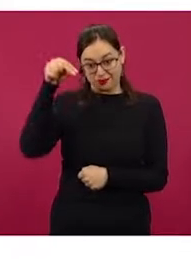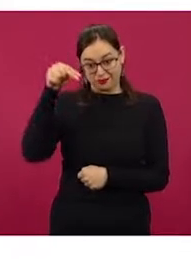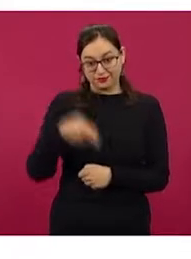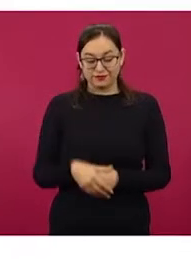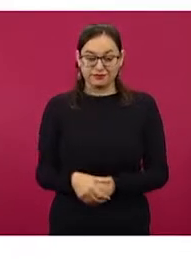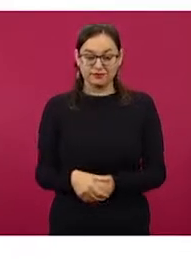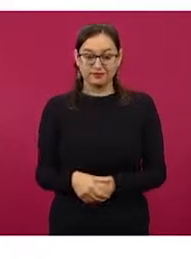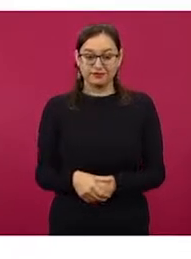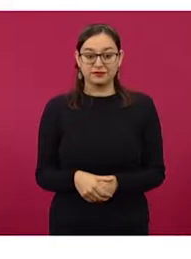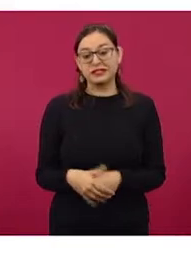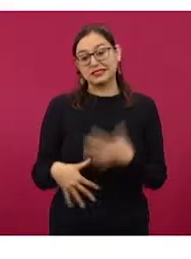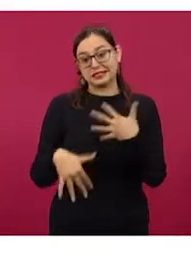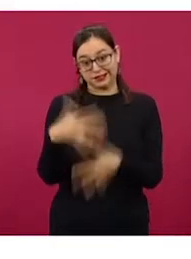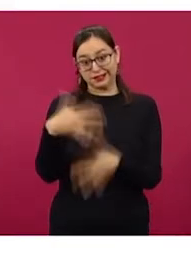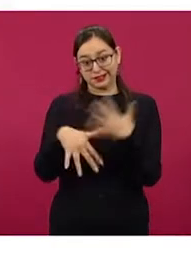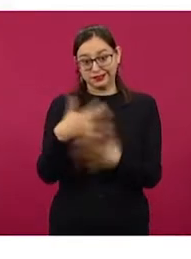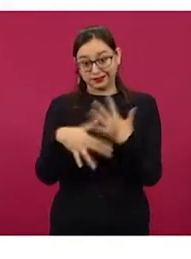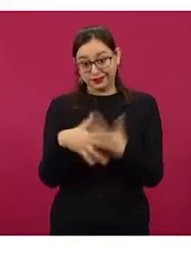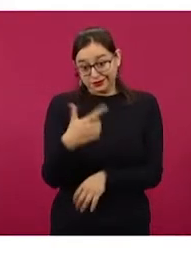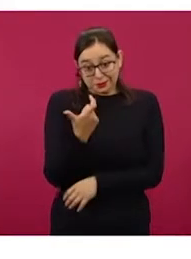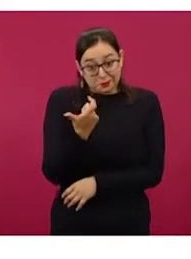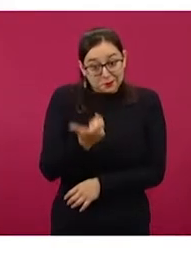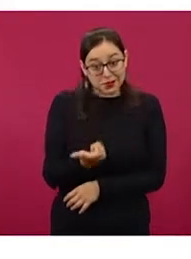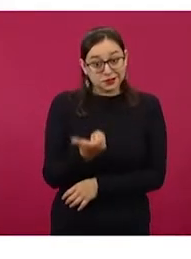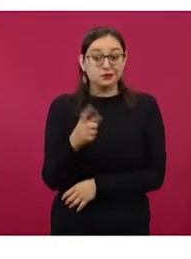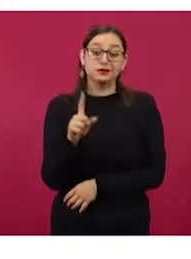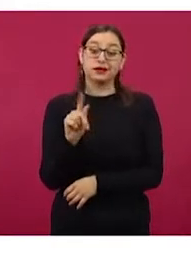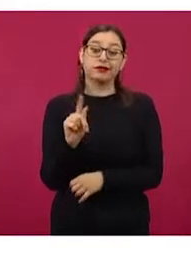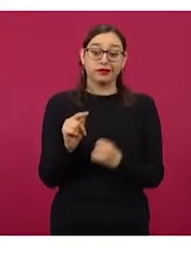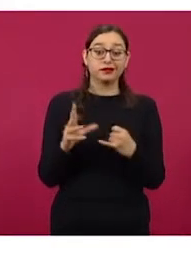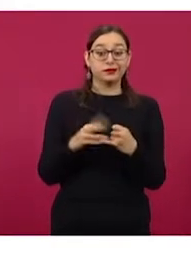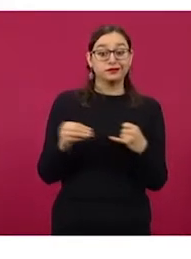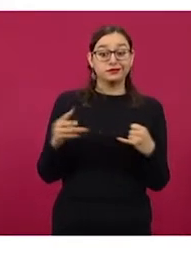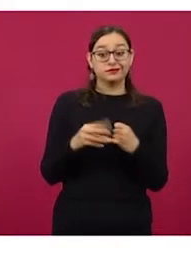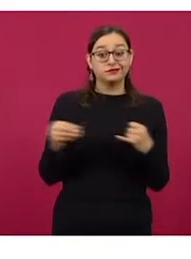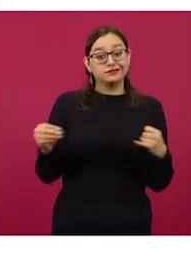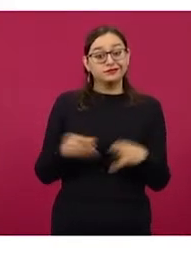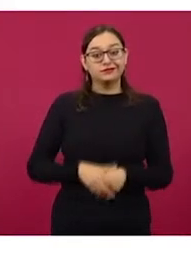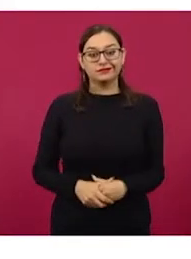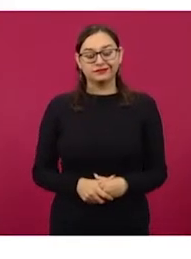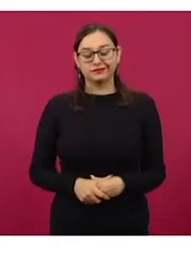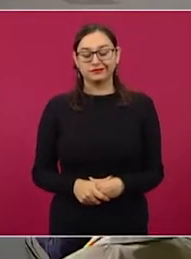que está a 15 pesos con 70 centavos la gasolina regular.